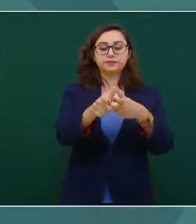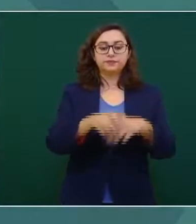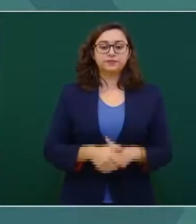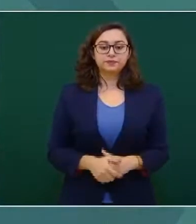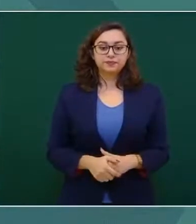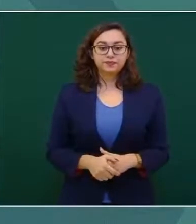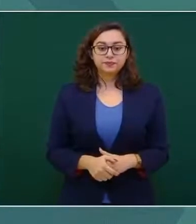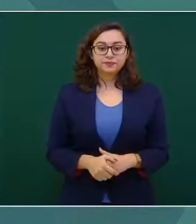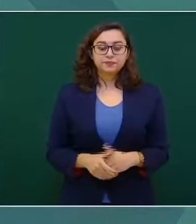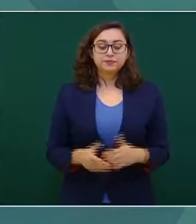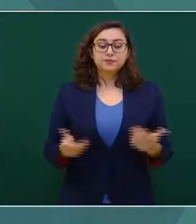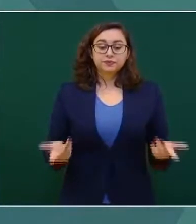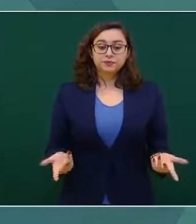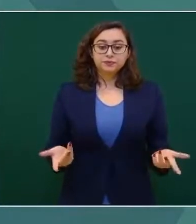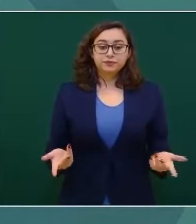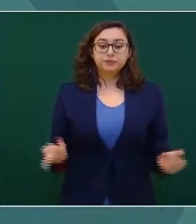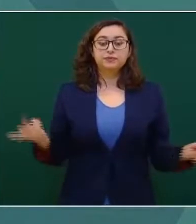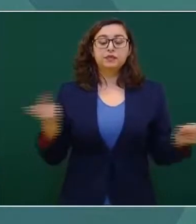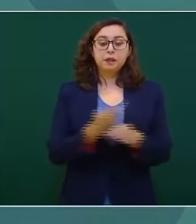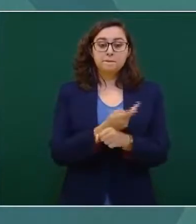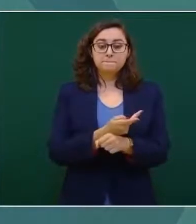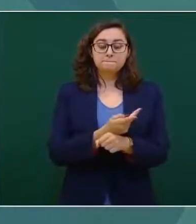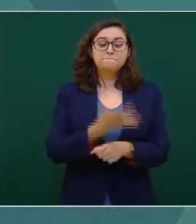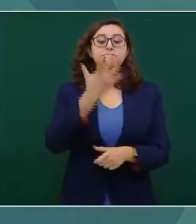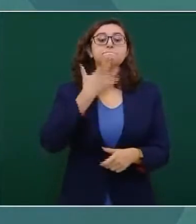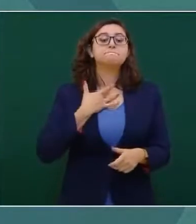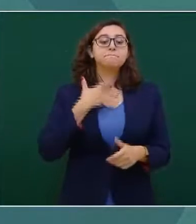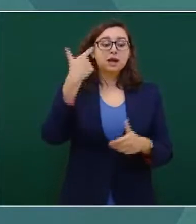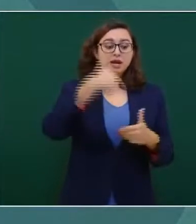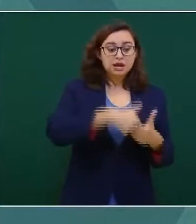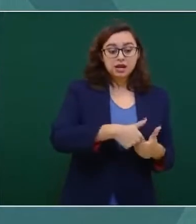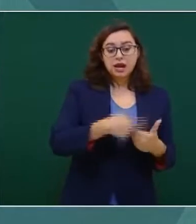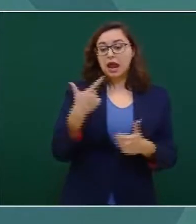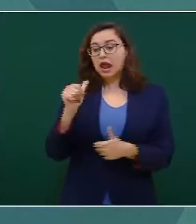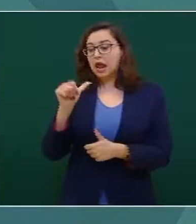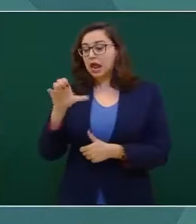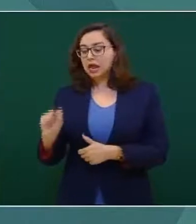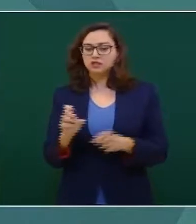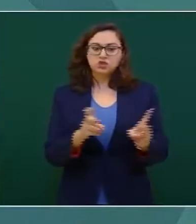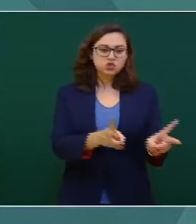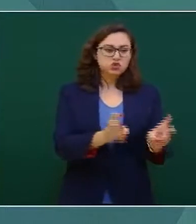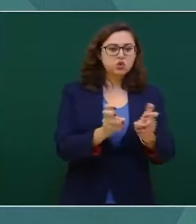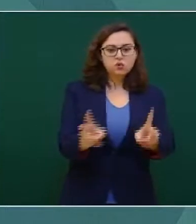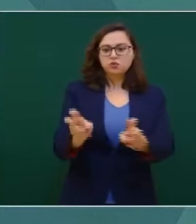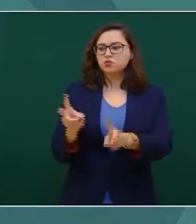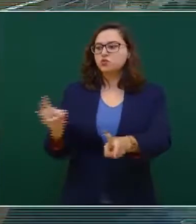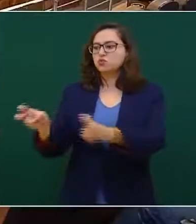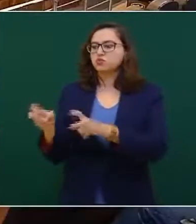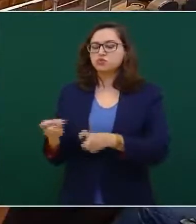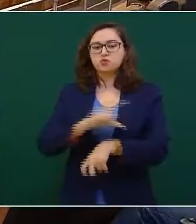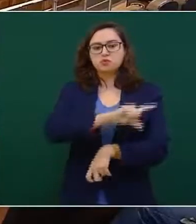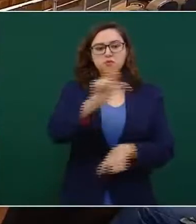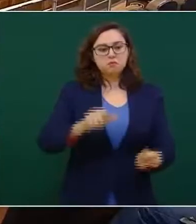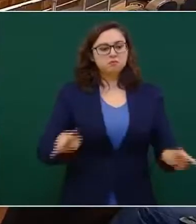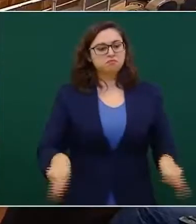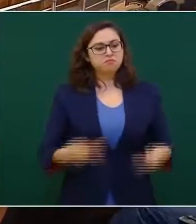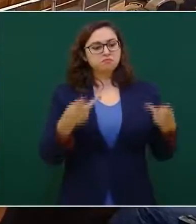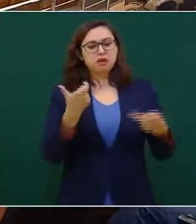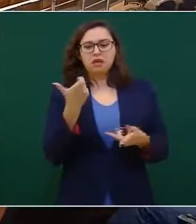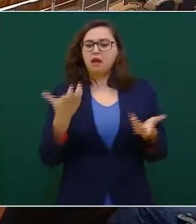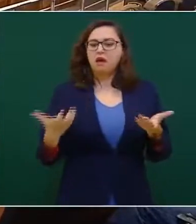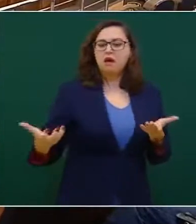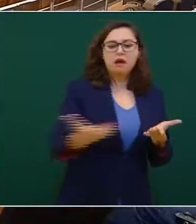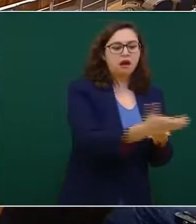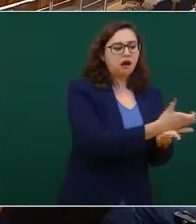robo a combustible y el robo a gas aquí en Puebla es el que patrocina todos los demás delitos. Todos los demás